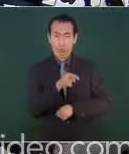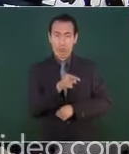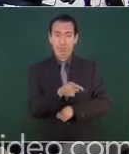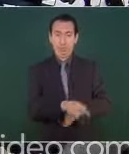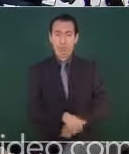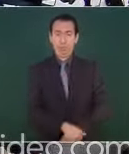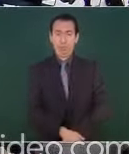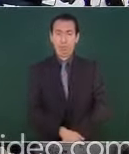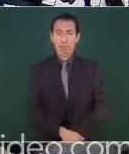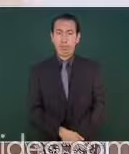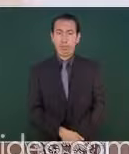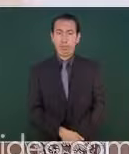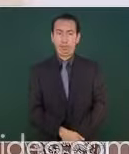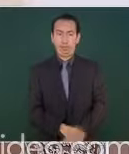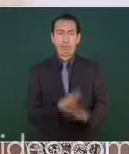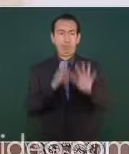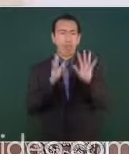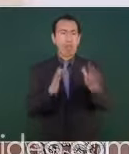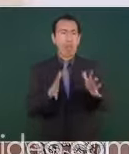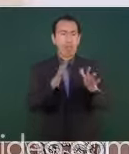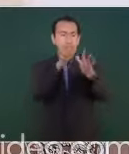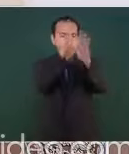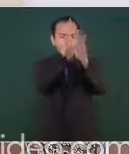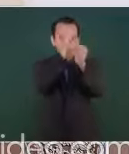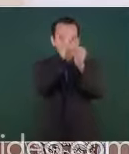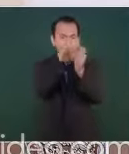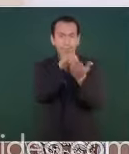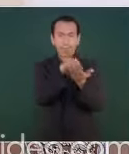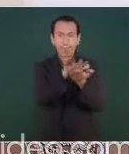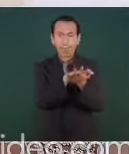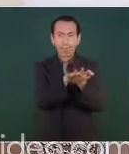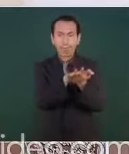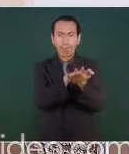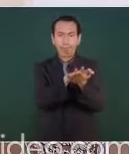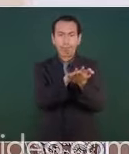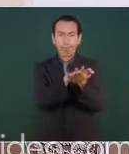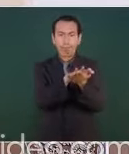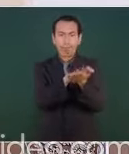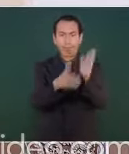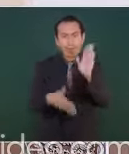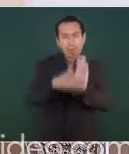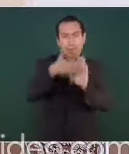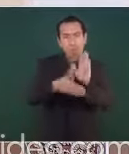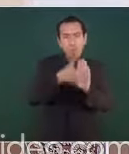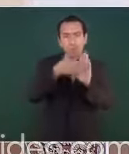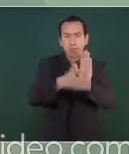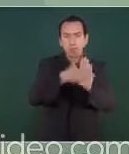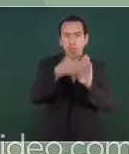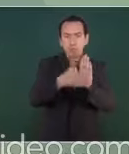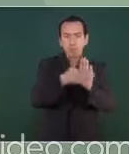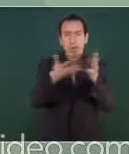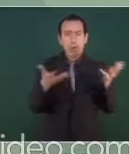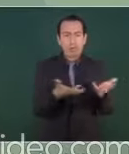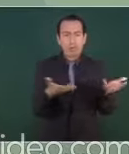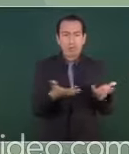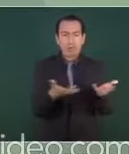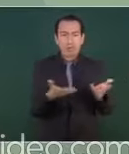se acordó que en una primera etapa, porque